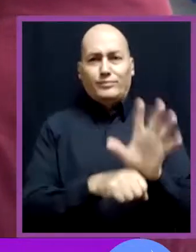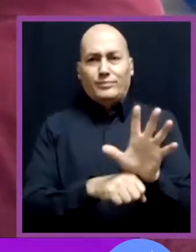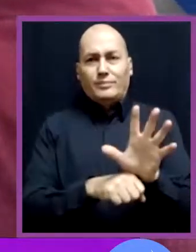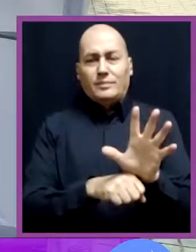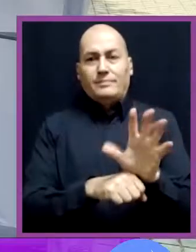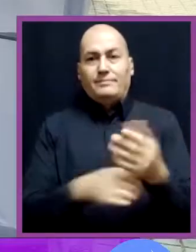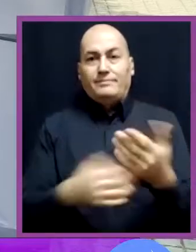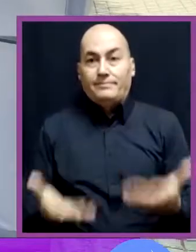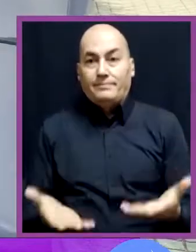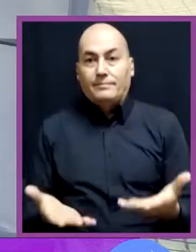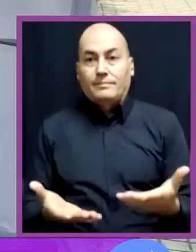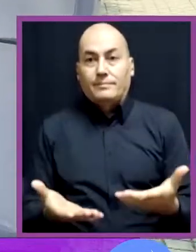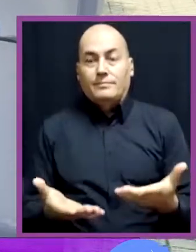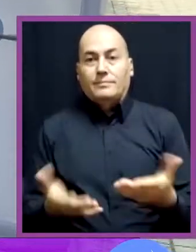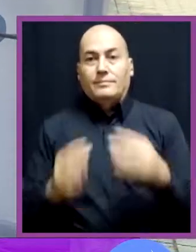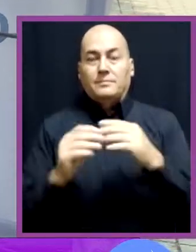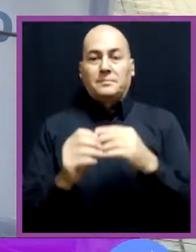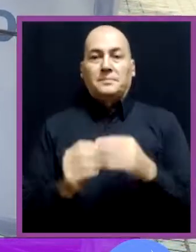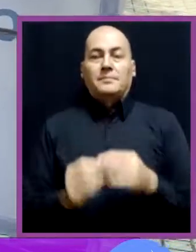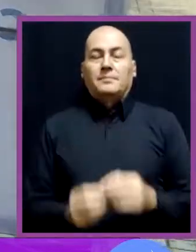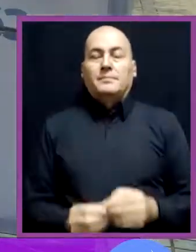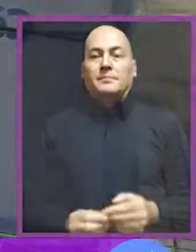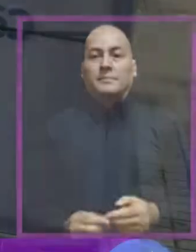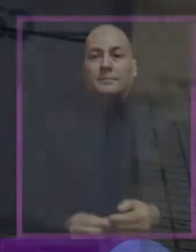sanitaria tras la irrupción de la pandemia.